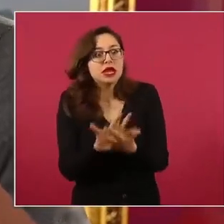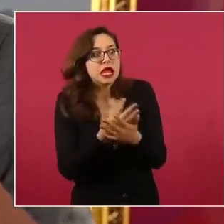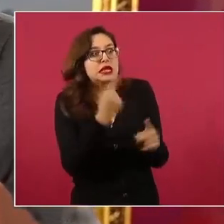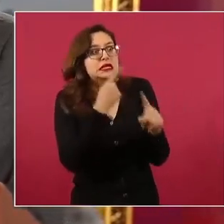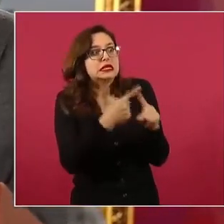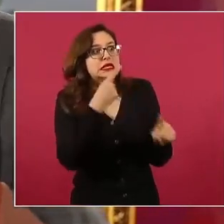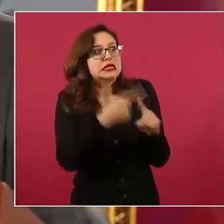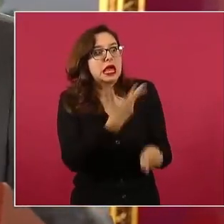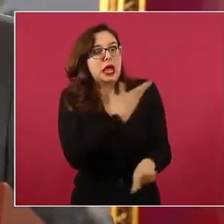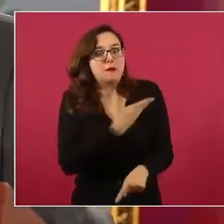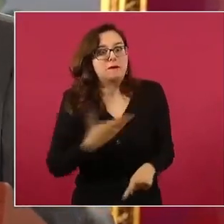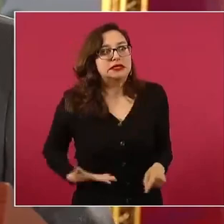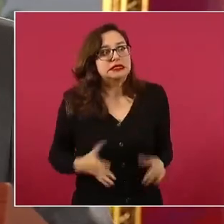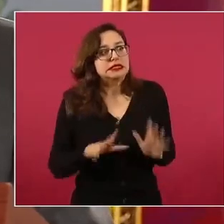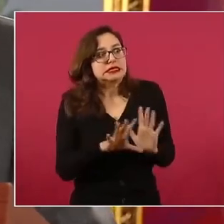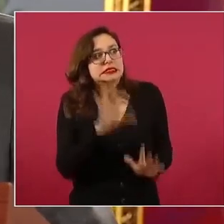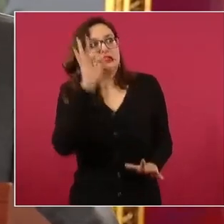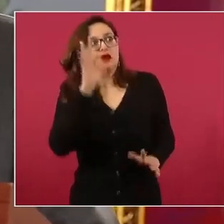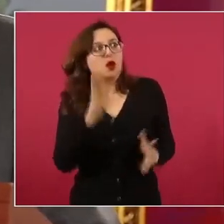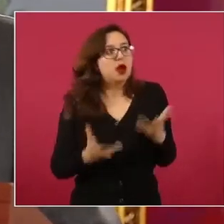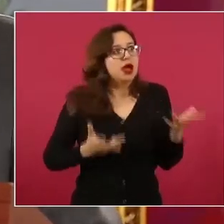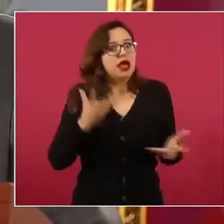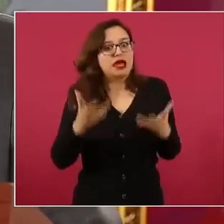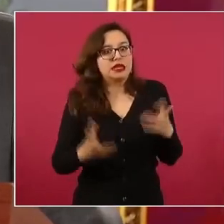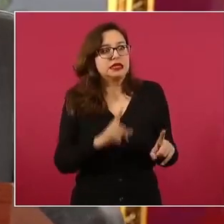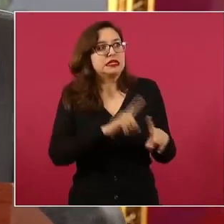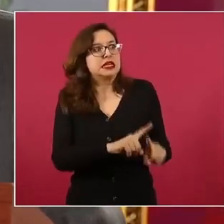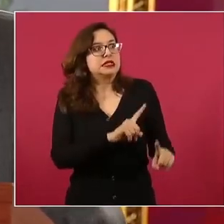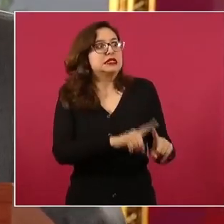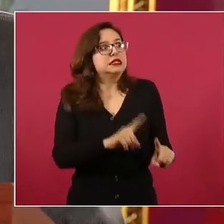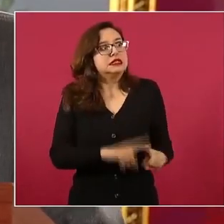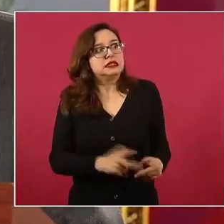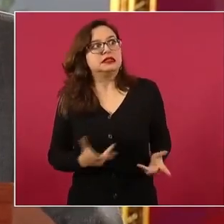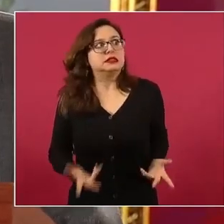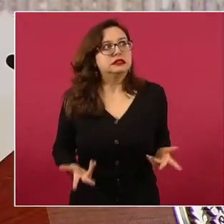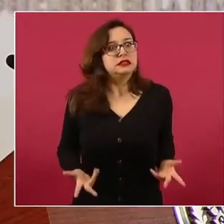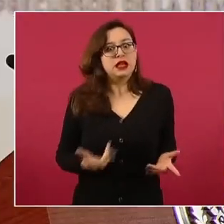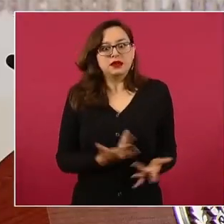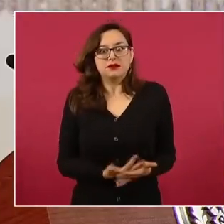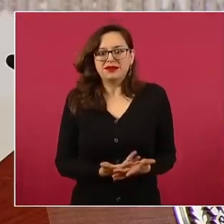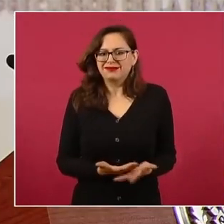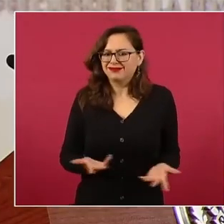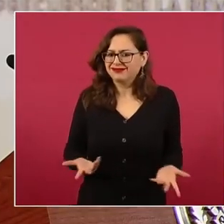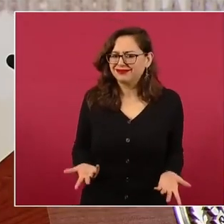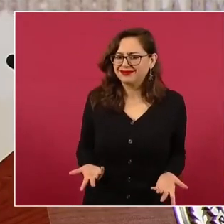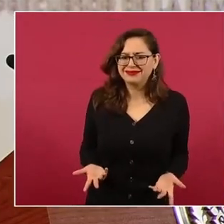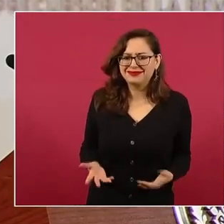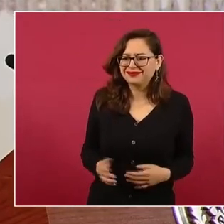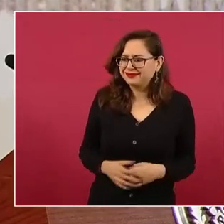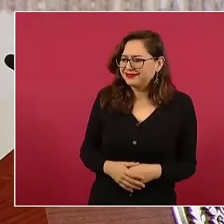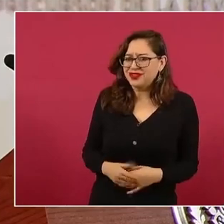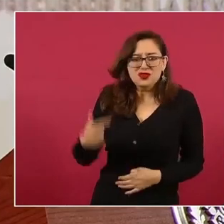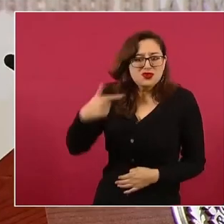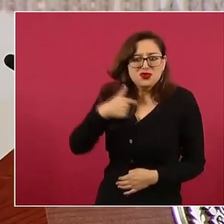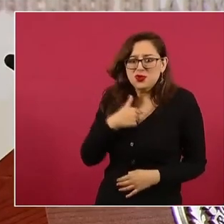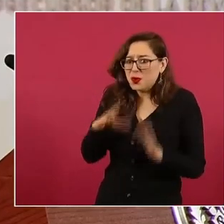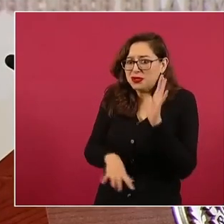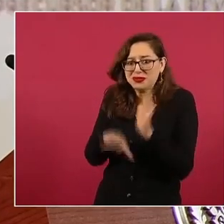Me da esa oportunidad de hablar de esto, no va a haber señal,